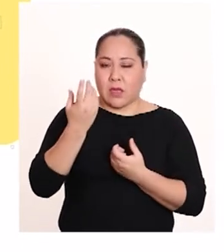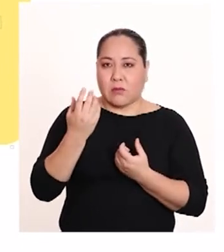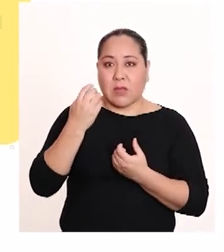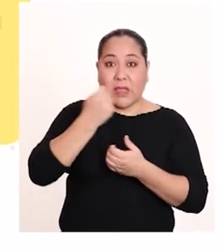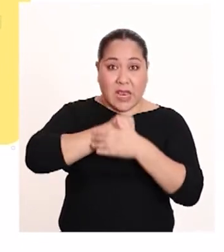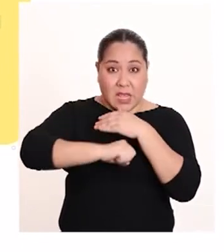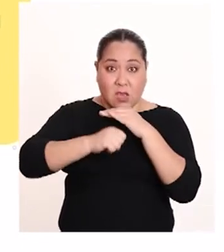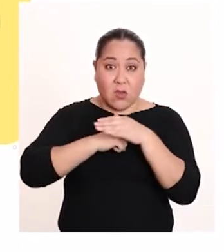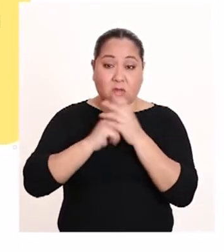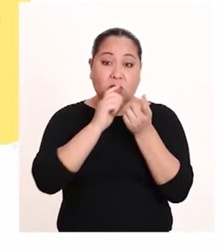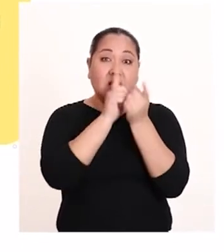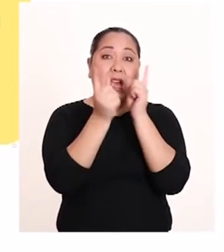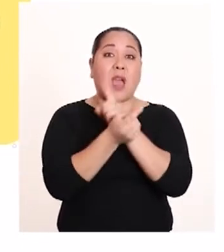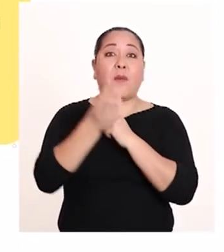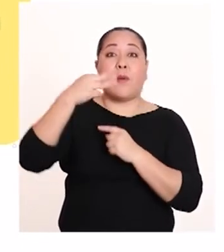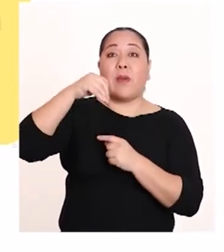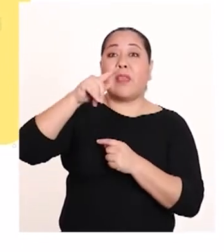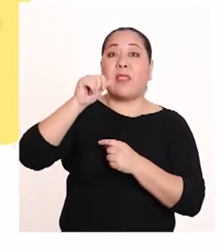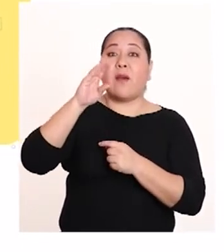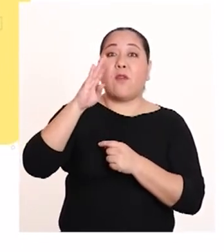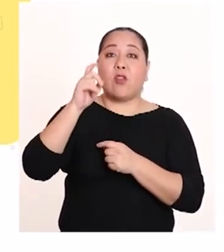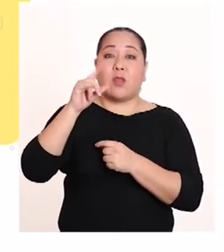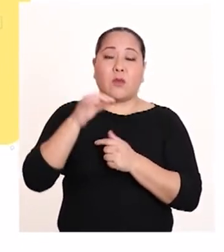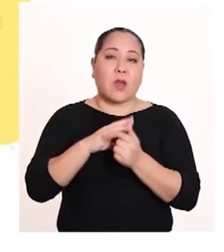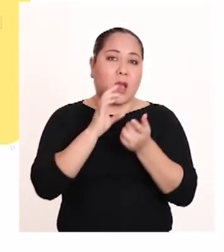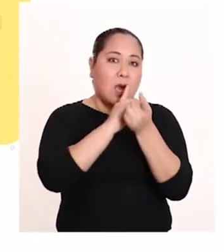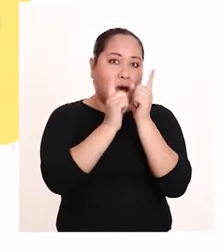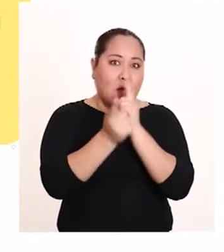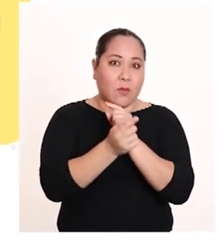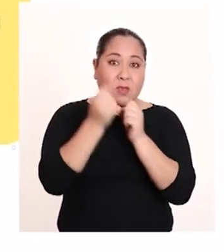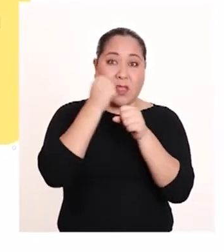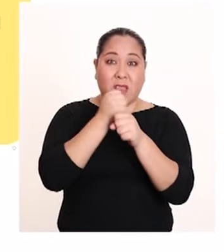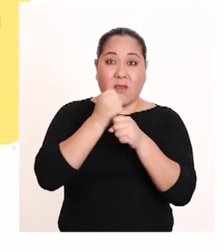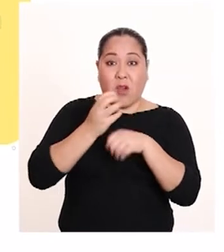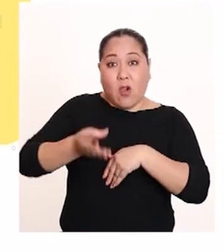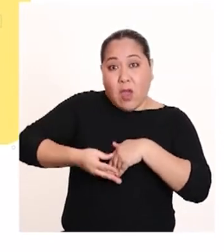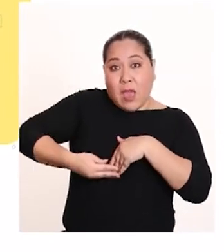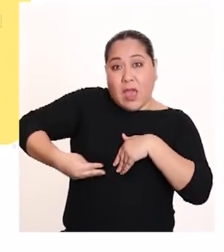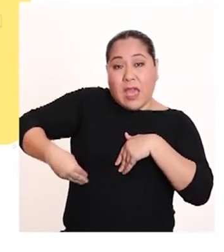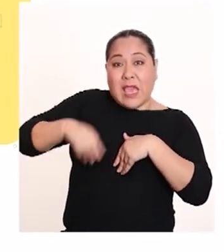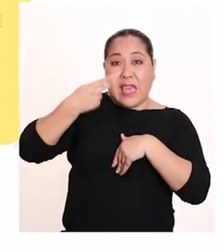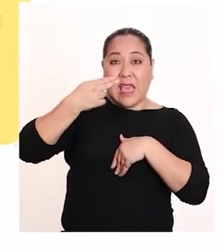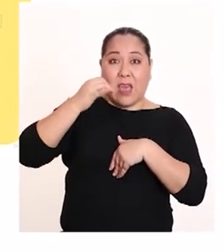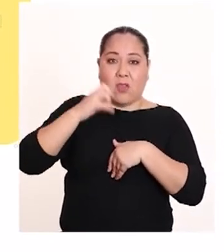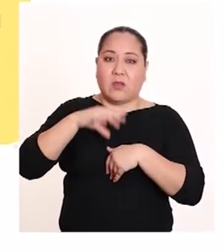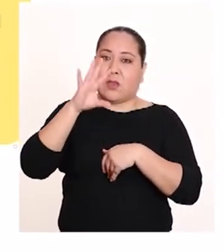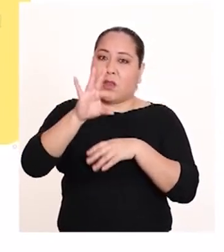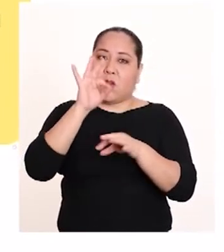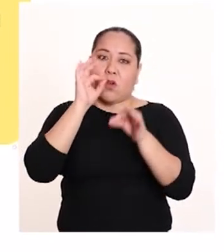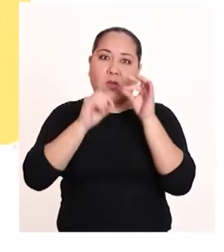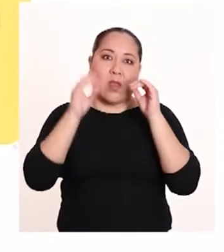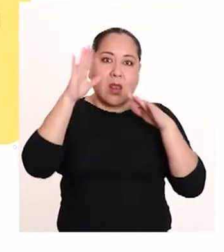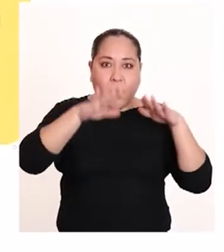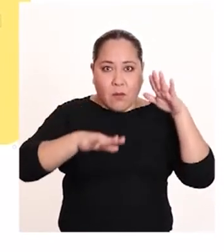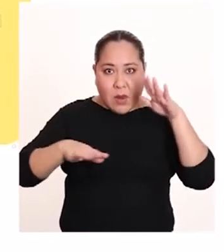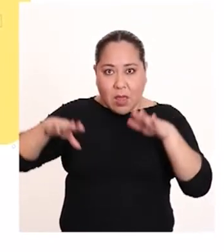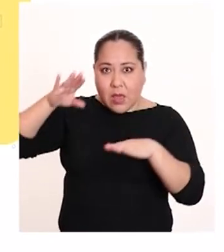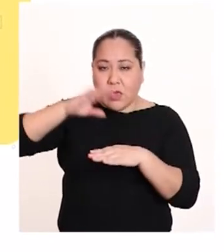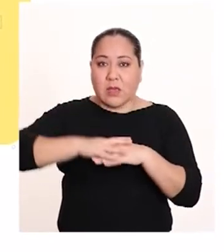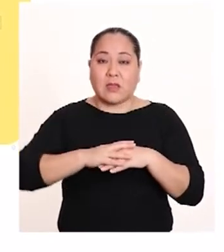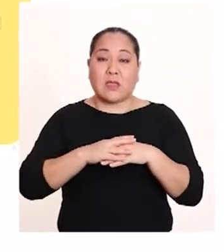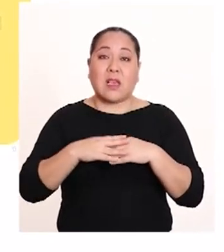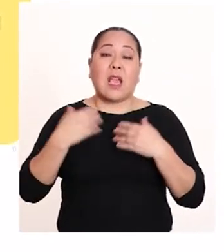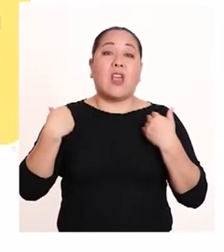alteraciones en el metabolismo, cambios en la función del hígado. Se han encontrado en las playas,